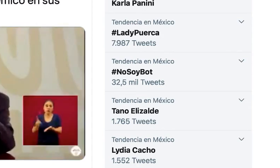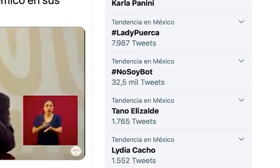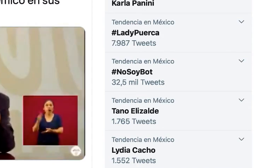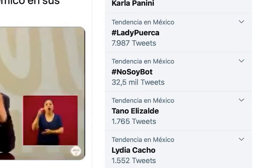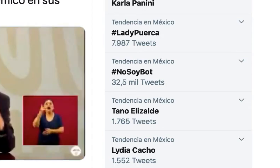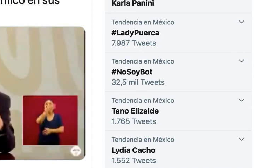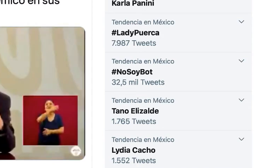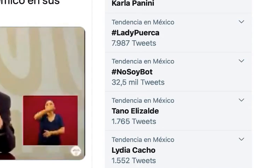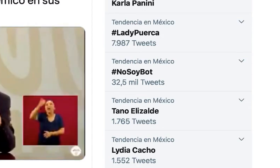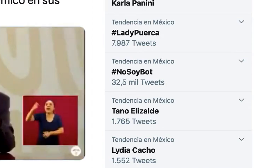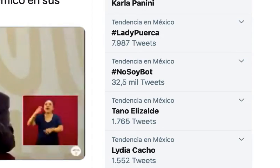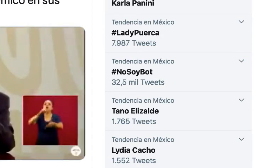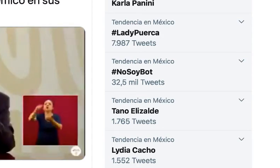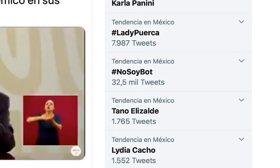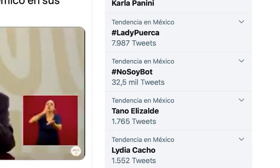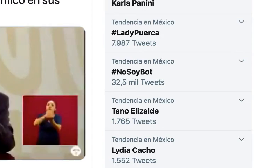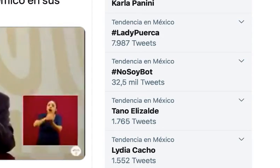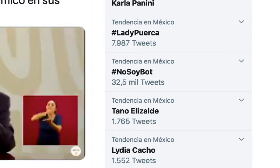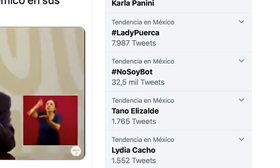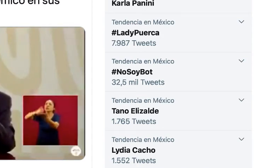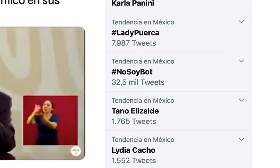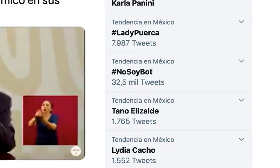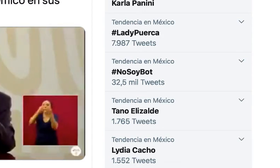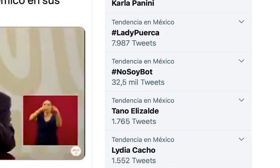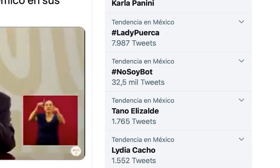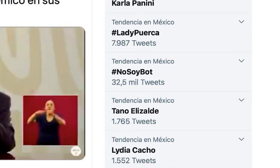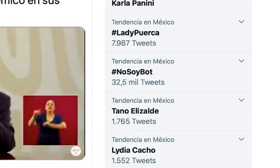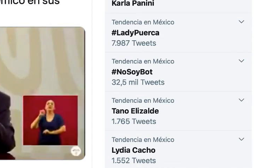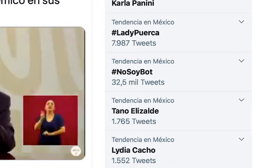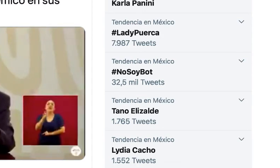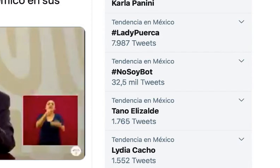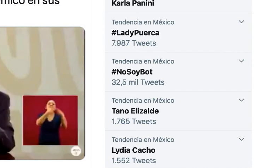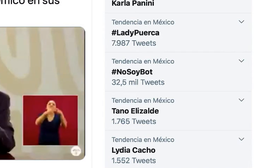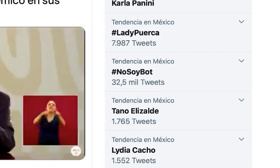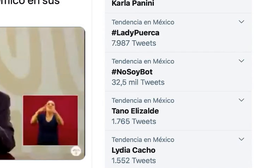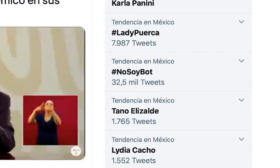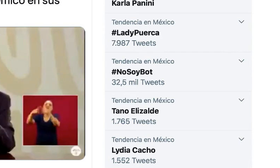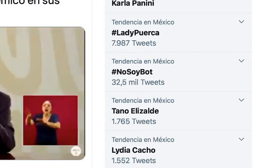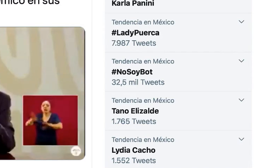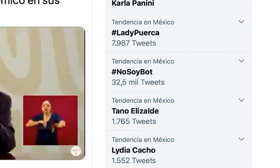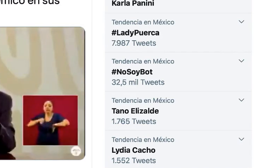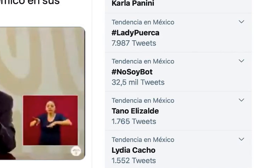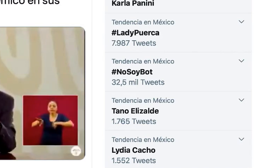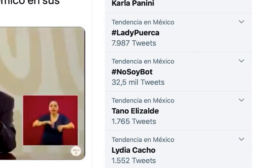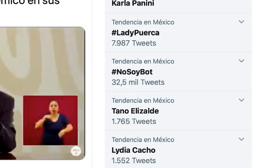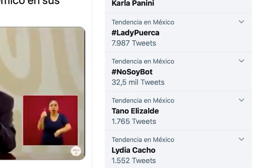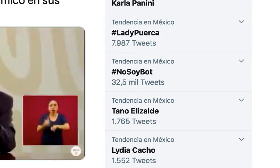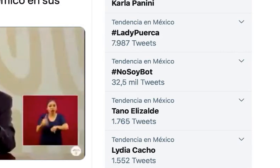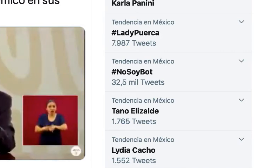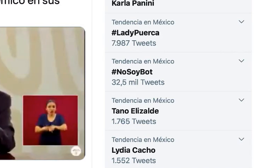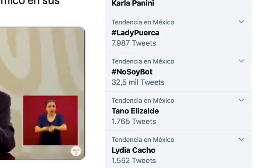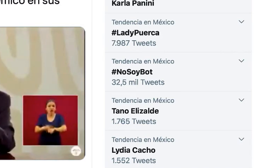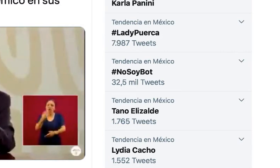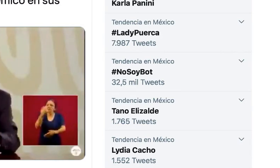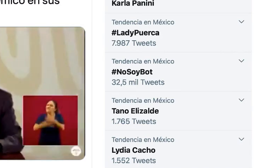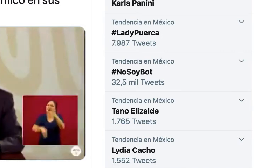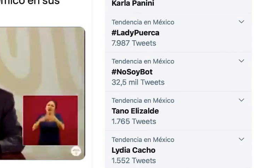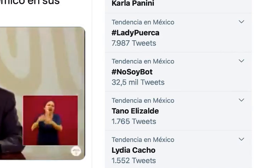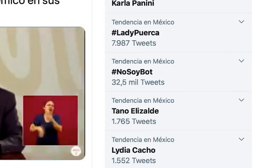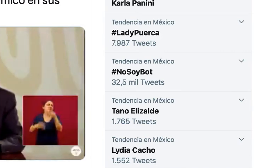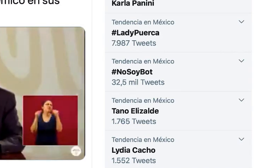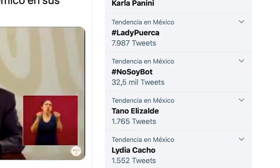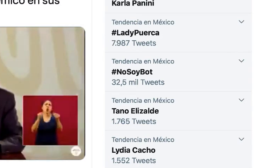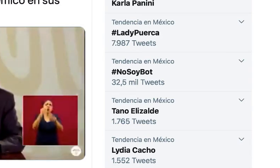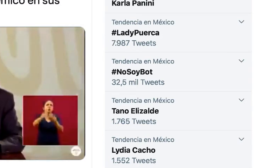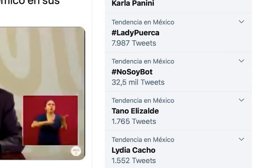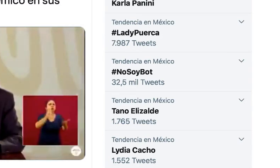a la normalidad muchas de las actividades, aclaró con mucha puntualidad que era un modelo matemático, que estos